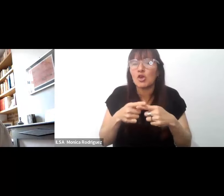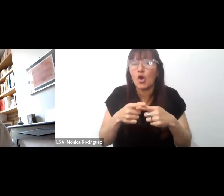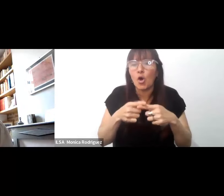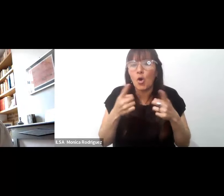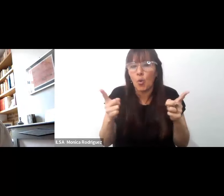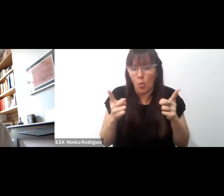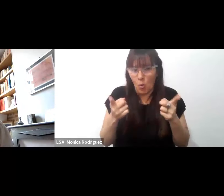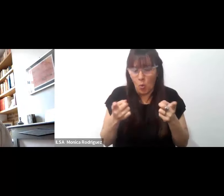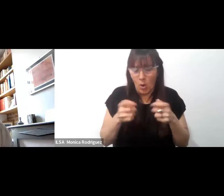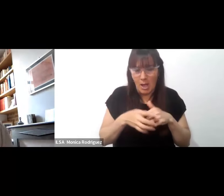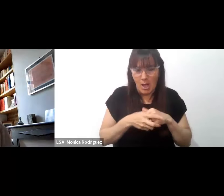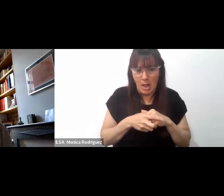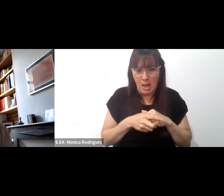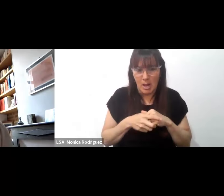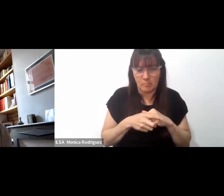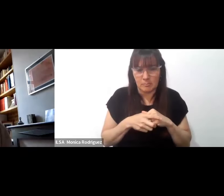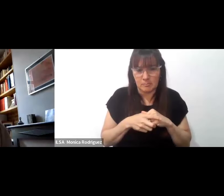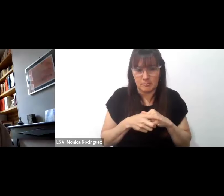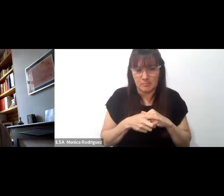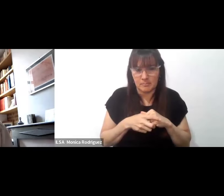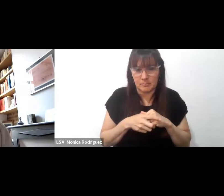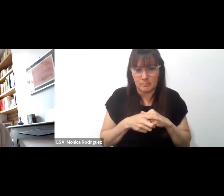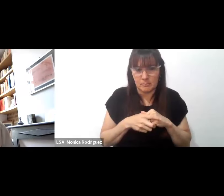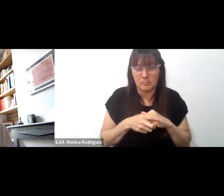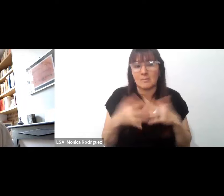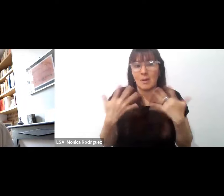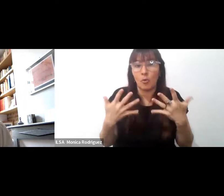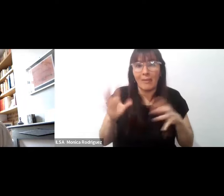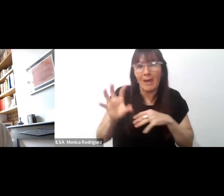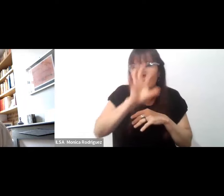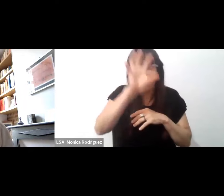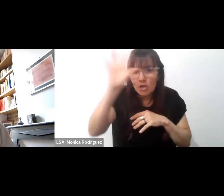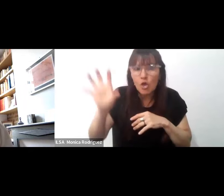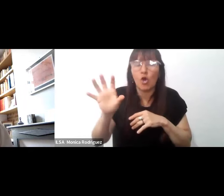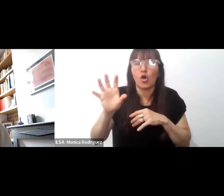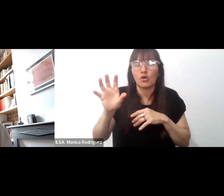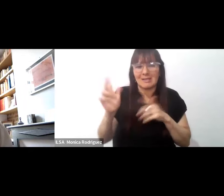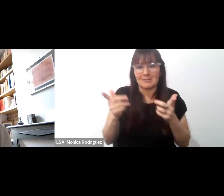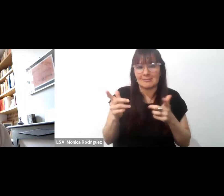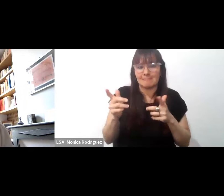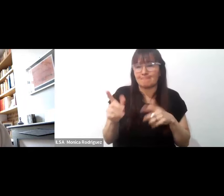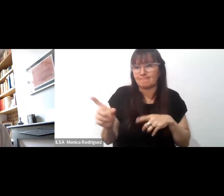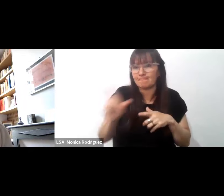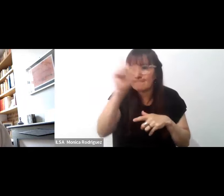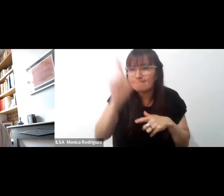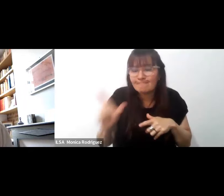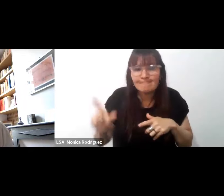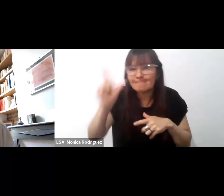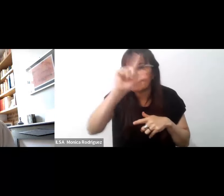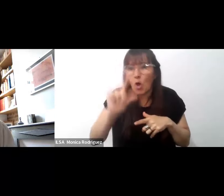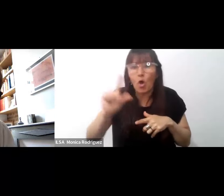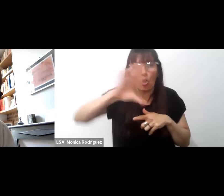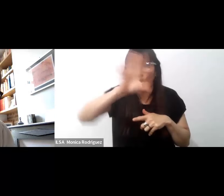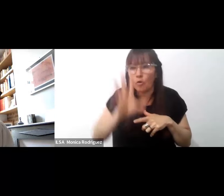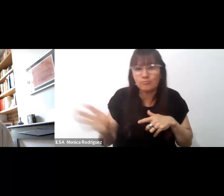una derivación regional y nacional. Y eso se realiza con